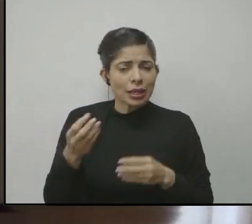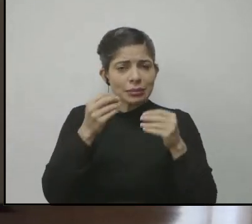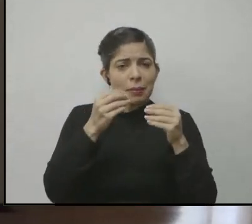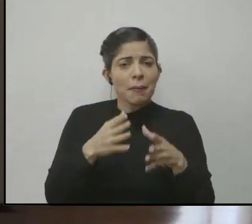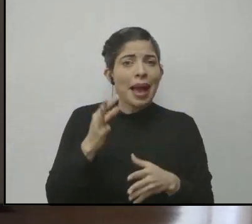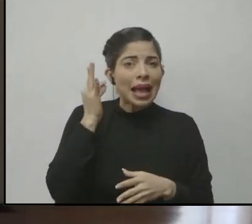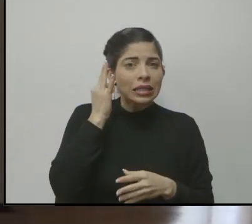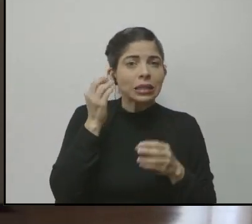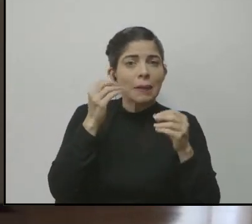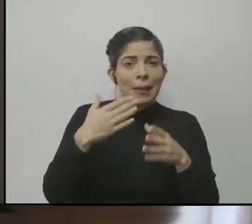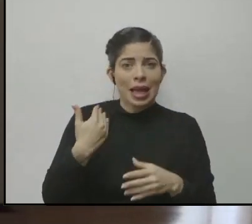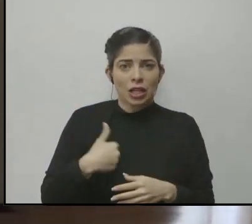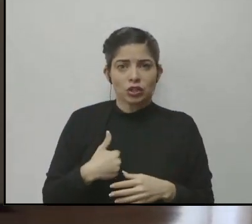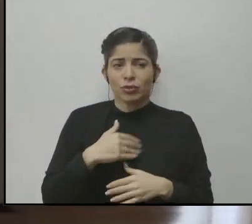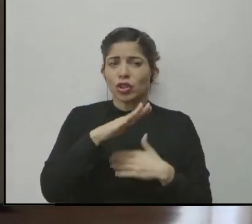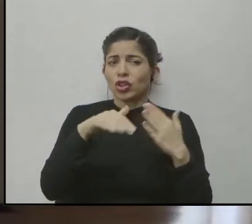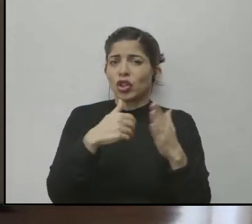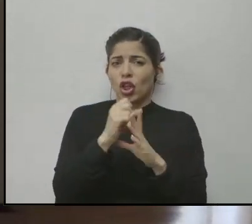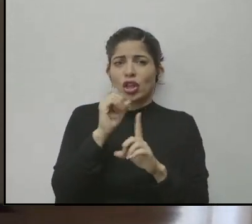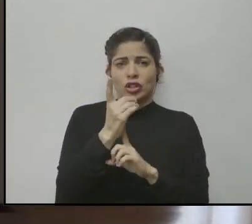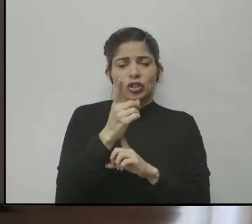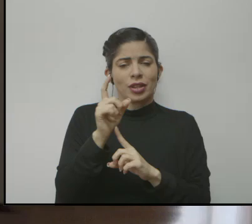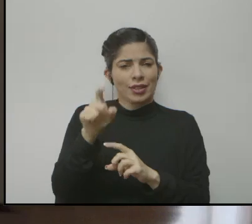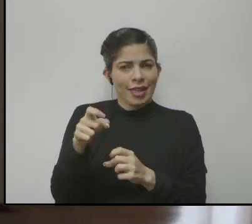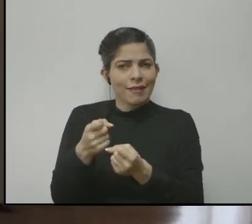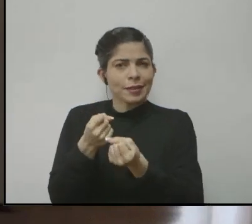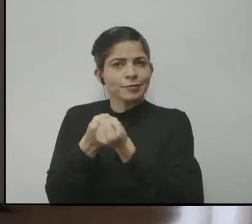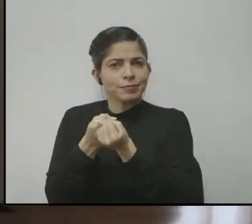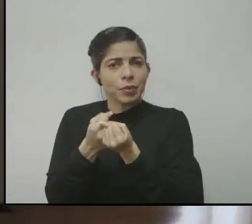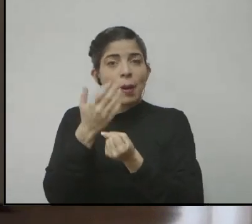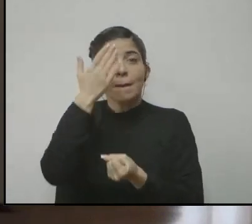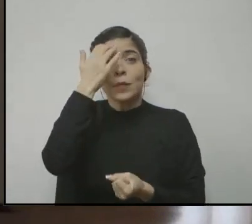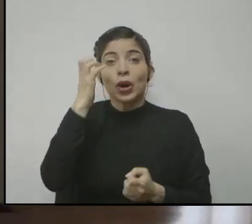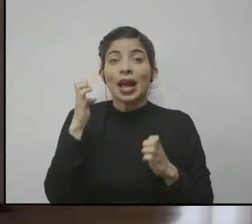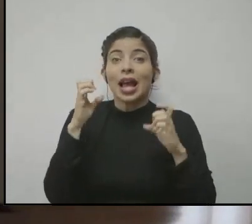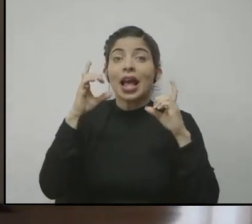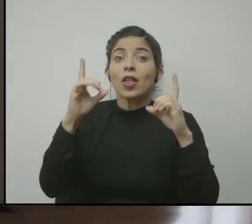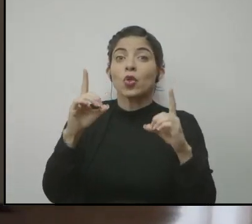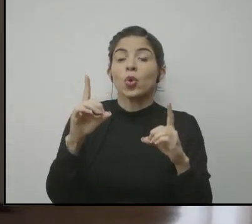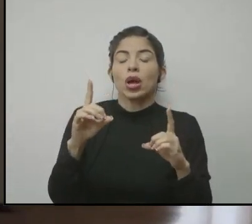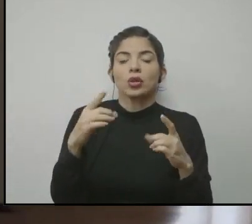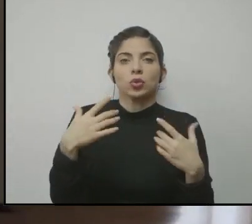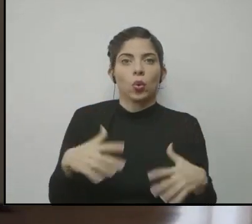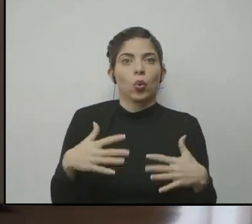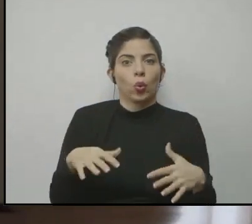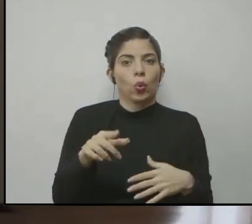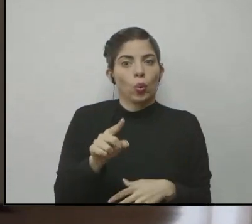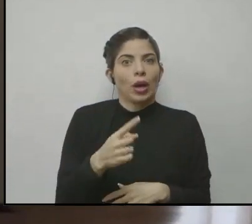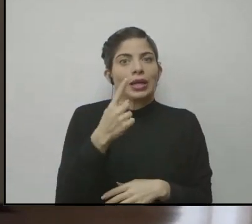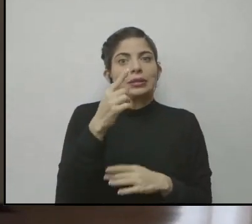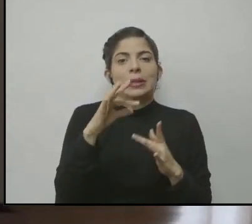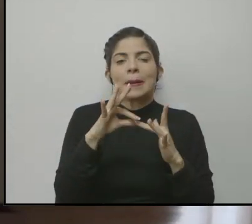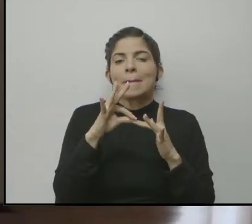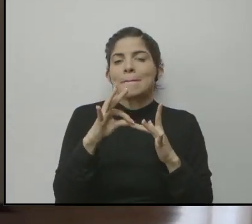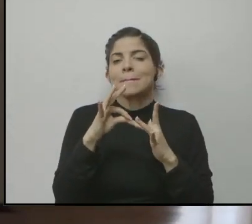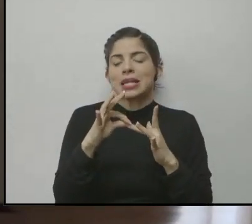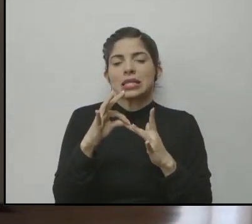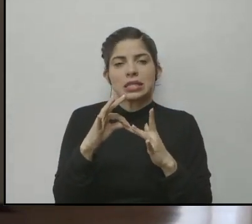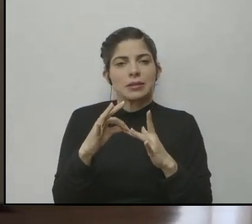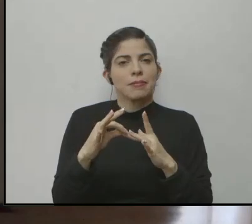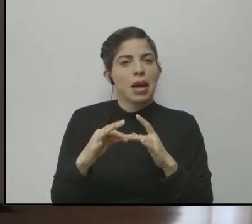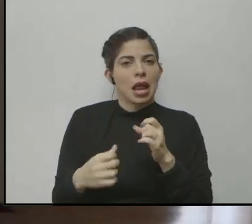y maestros toda la sociedad tiene que apoyar porque la educación es uno de nuestros principales